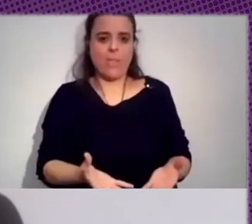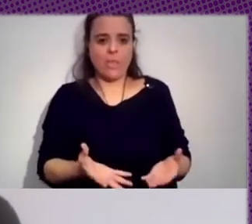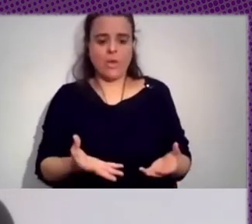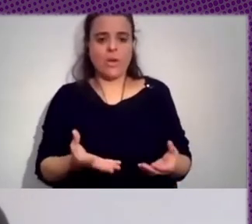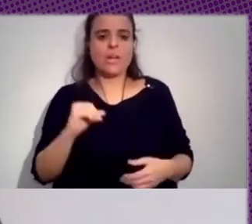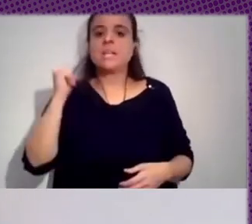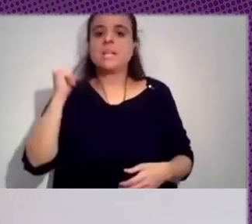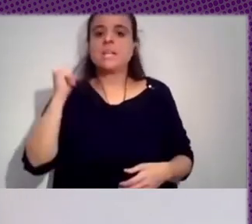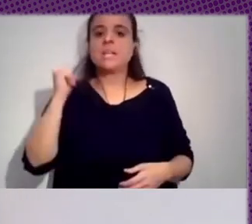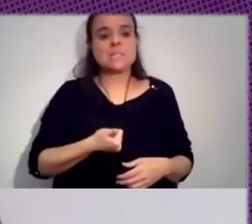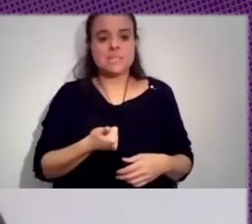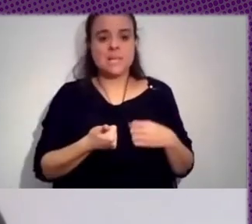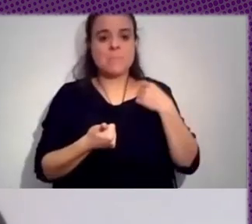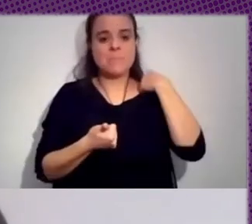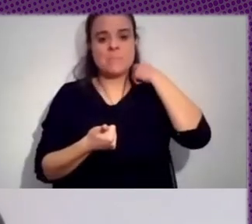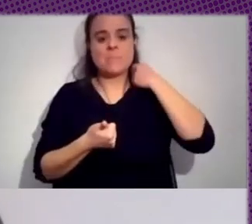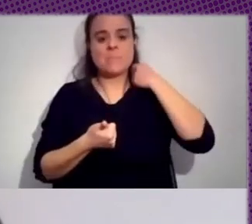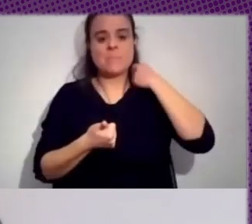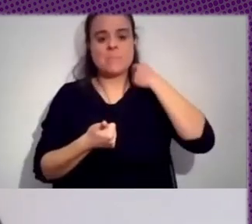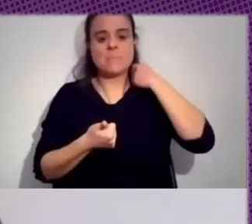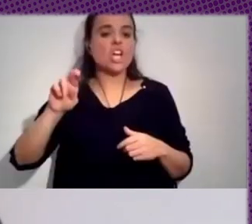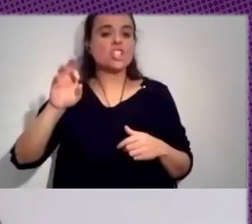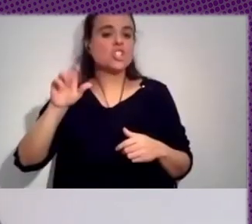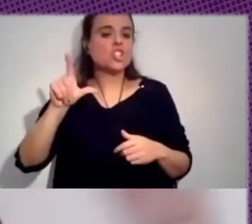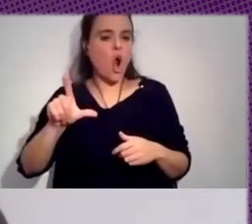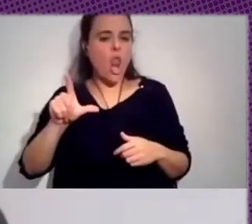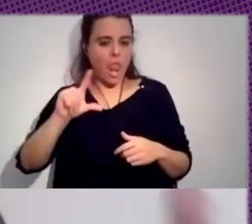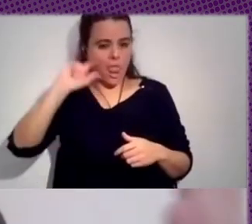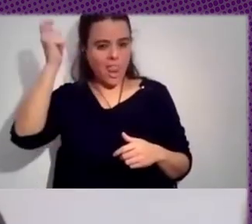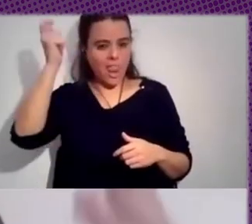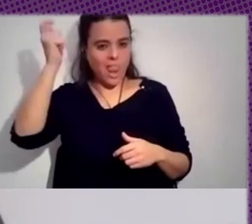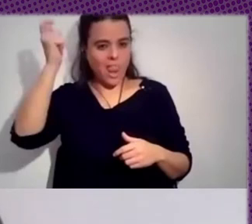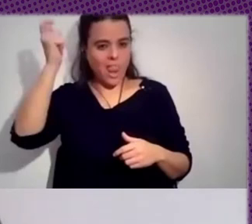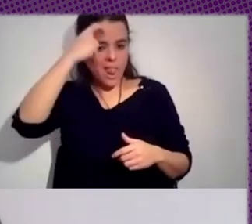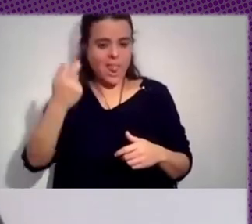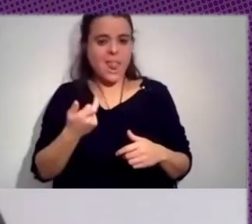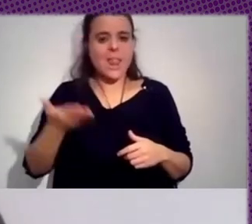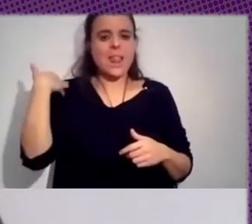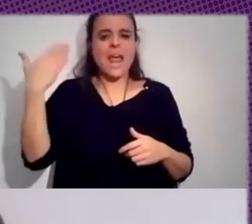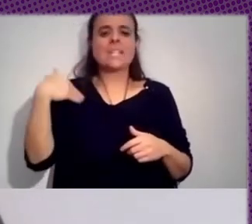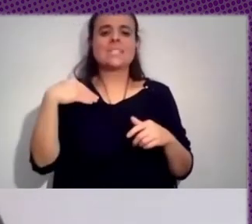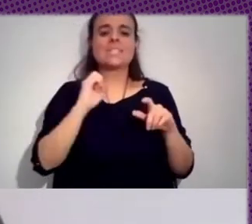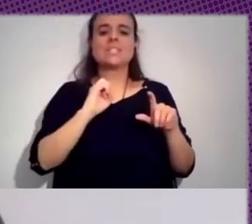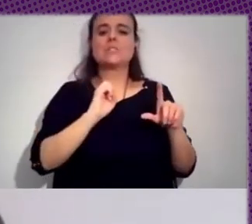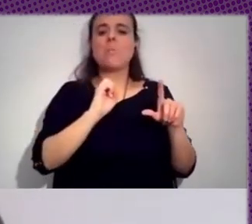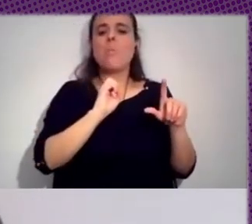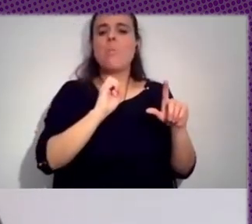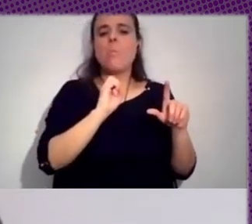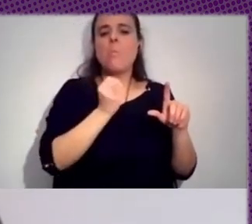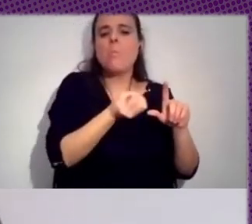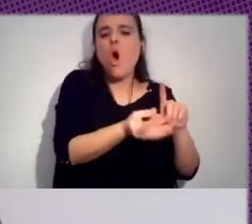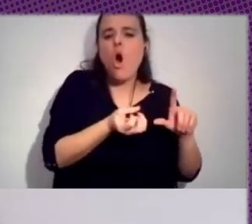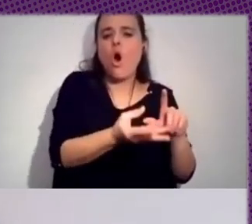principio de internet, el don't fit the troll, yo creo que en los foros, ¿no? Era como el mundo de los blogs y los foros, ese inicio de libertad,